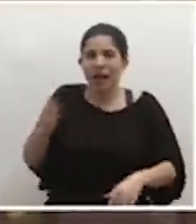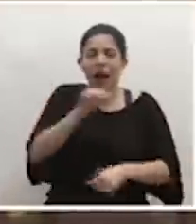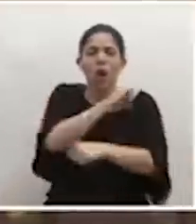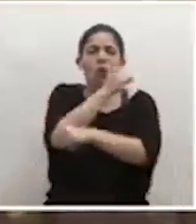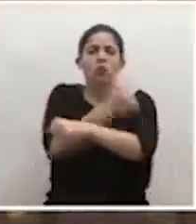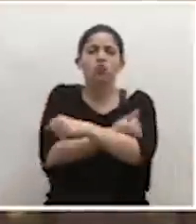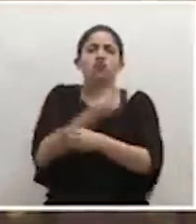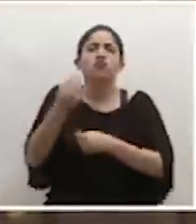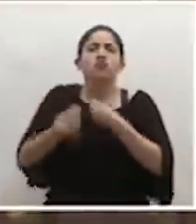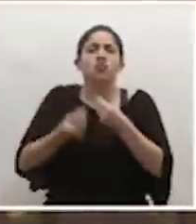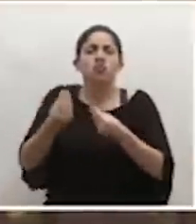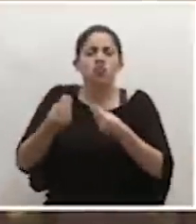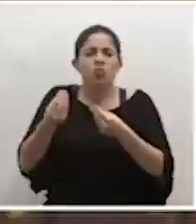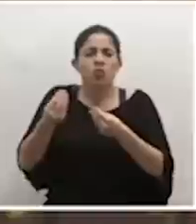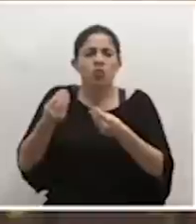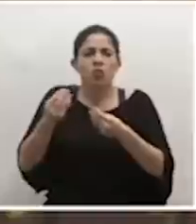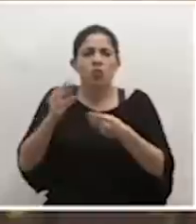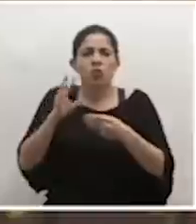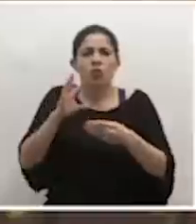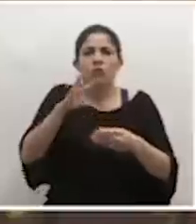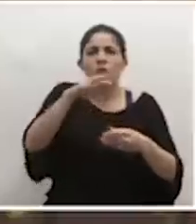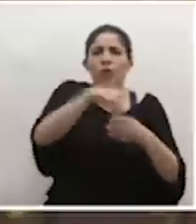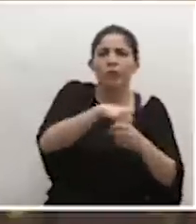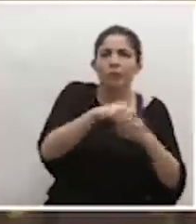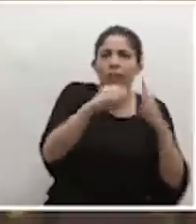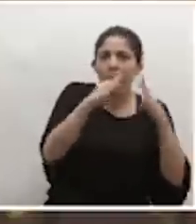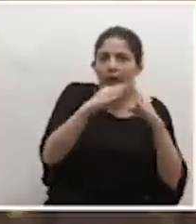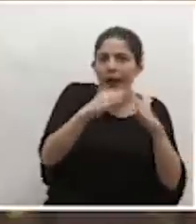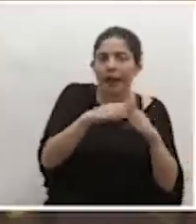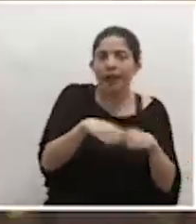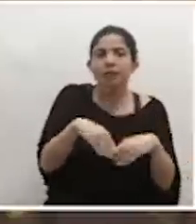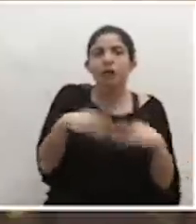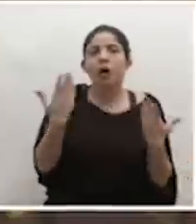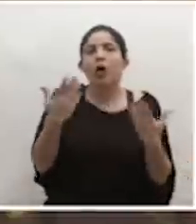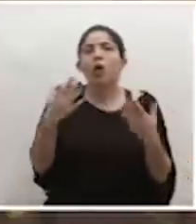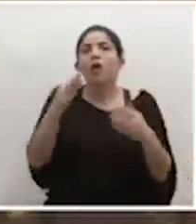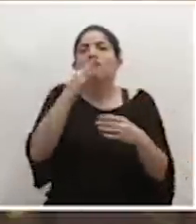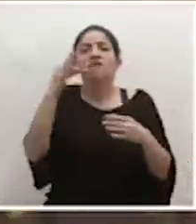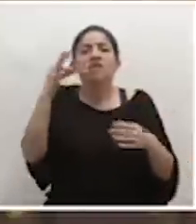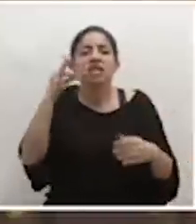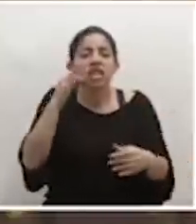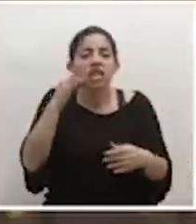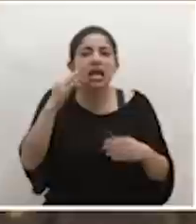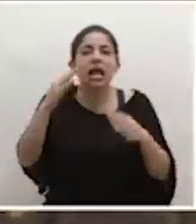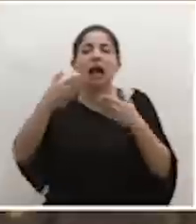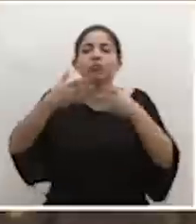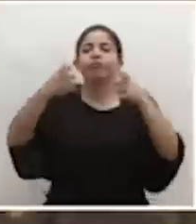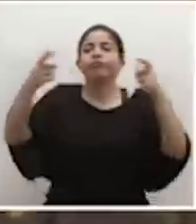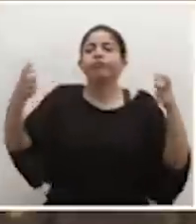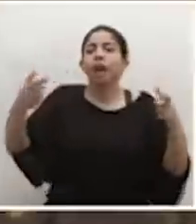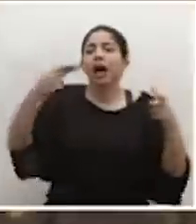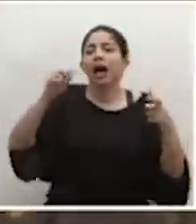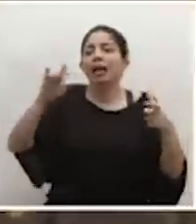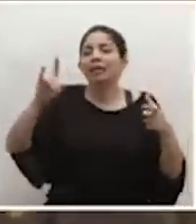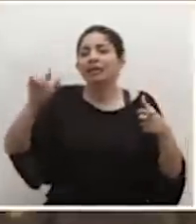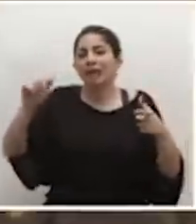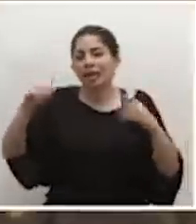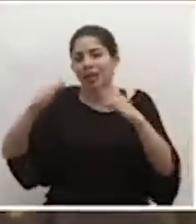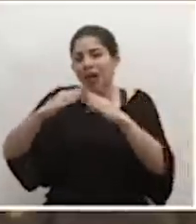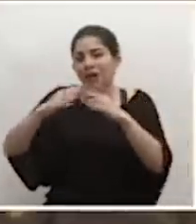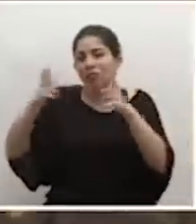en cuanto a intervenir en residencias, quintas, haciendas, desde donde se